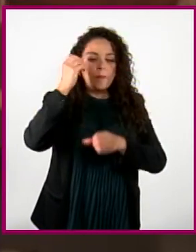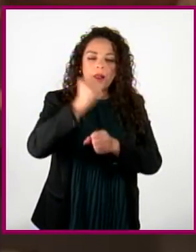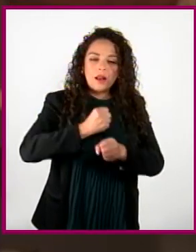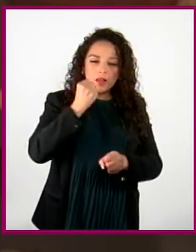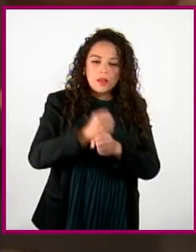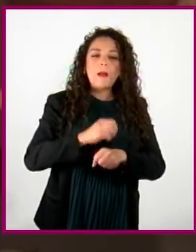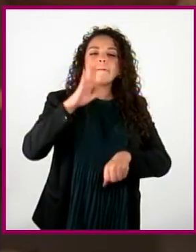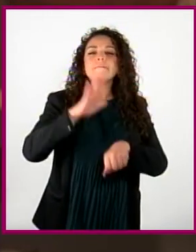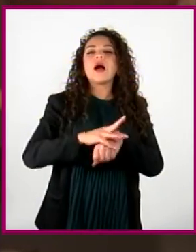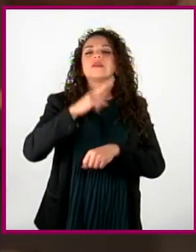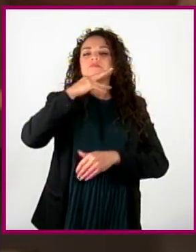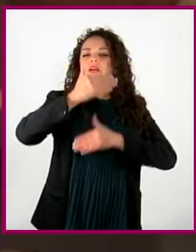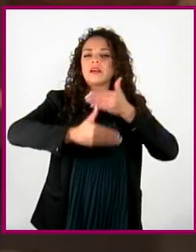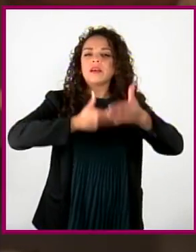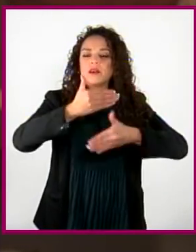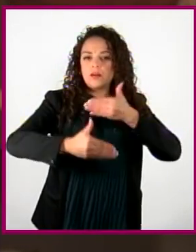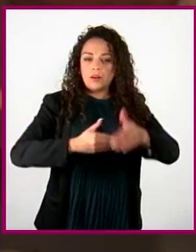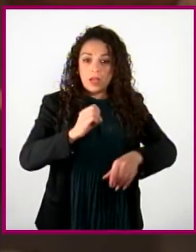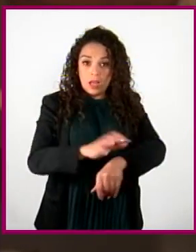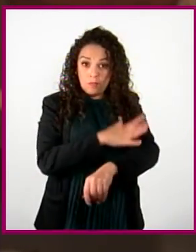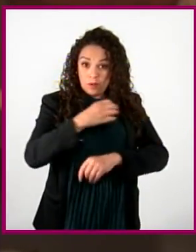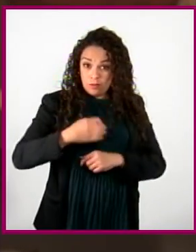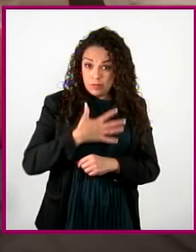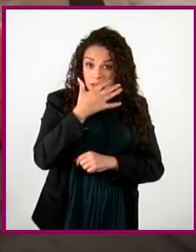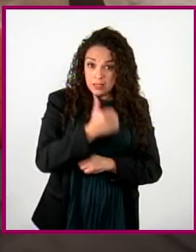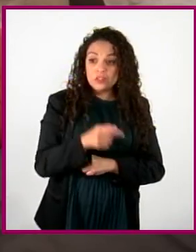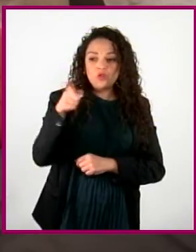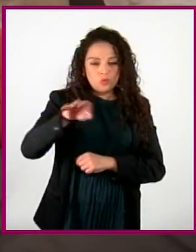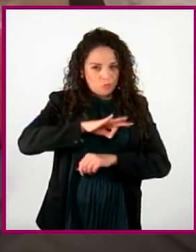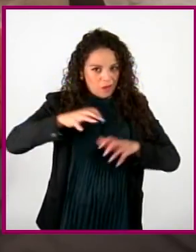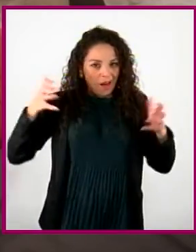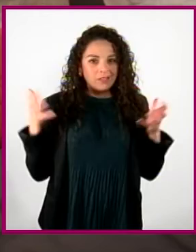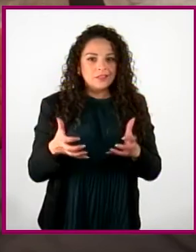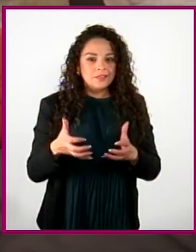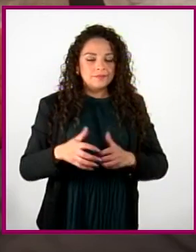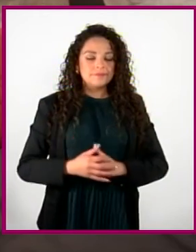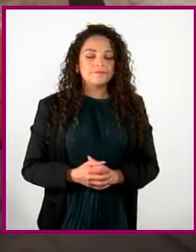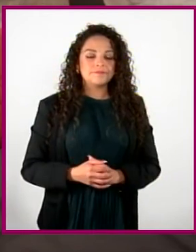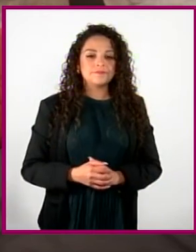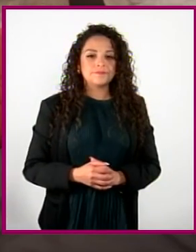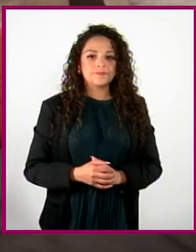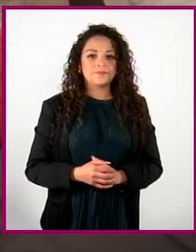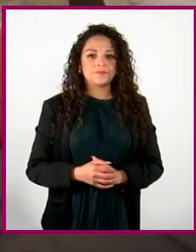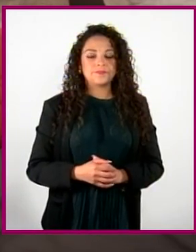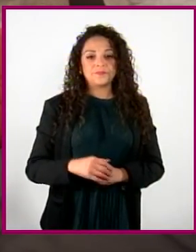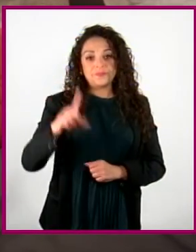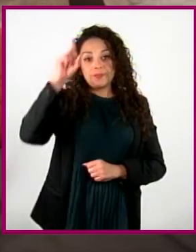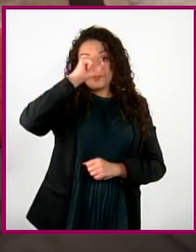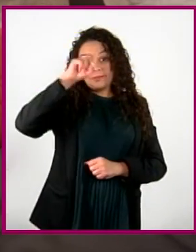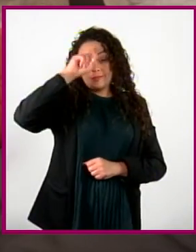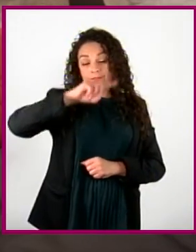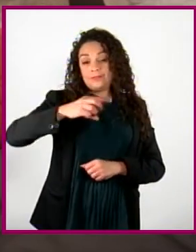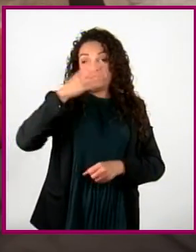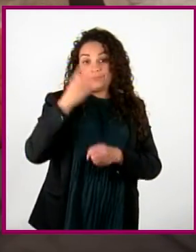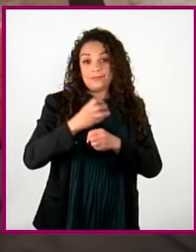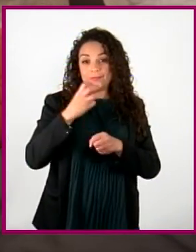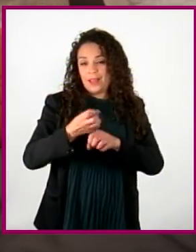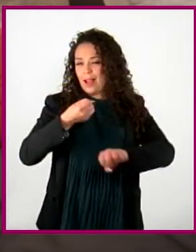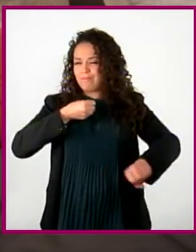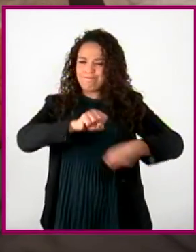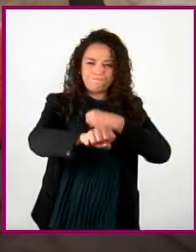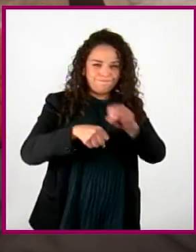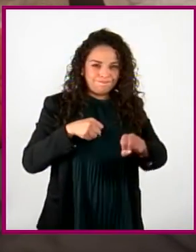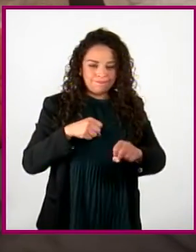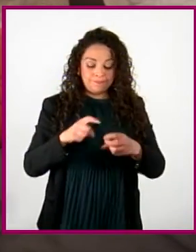Así que tener bienestar emocional está en tus manos. ¡Consejo ninja número tres! Hay